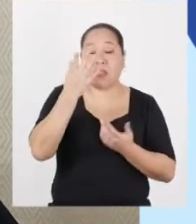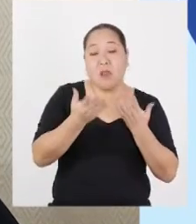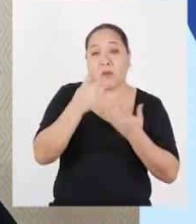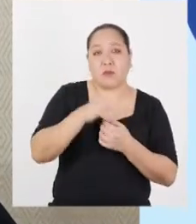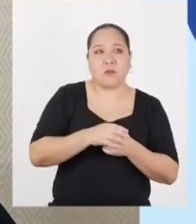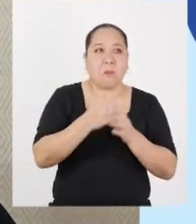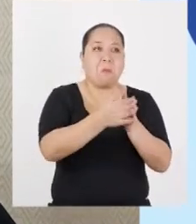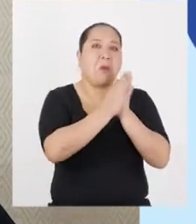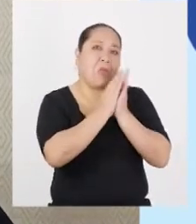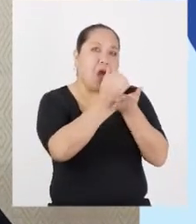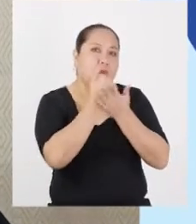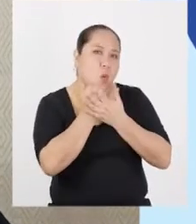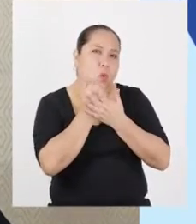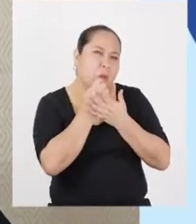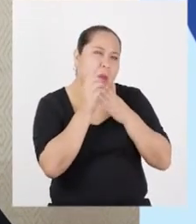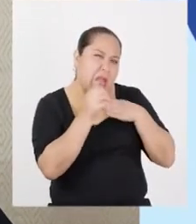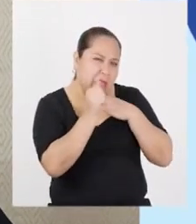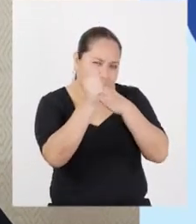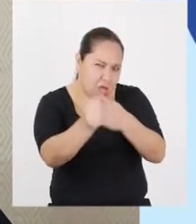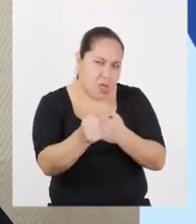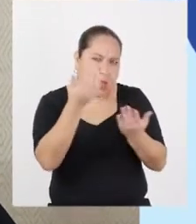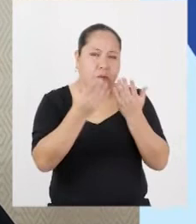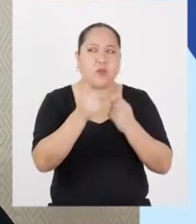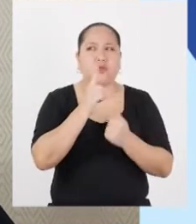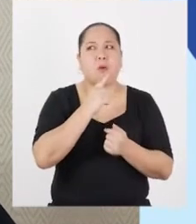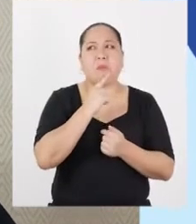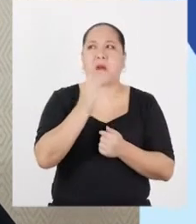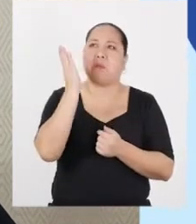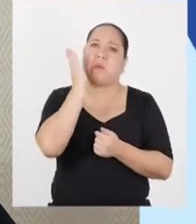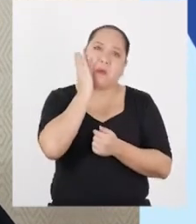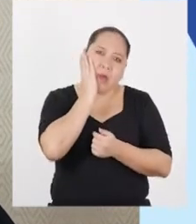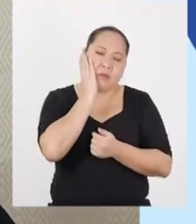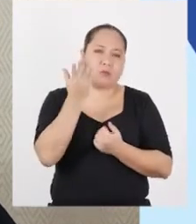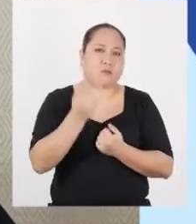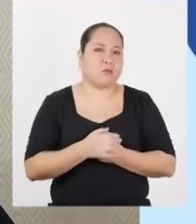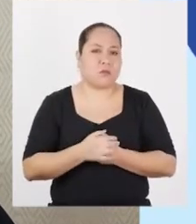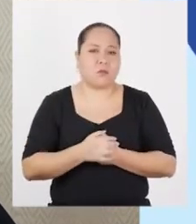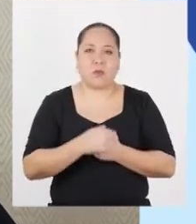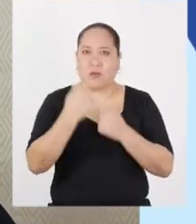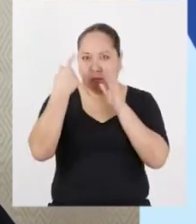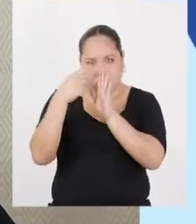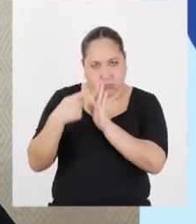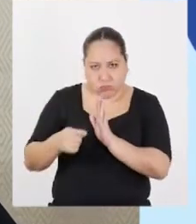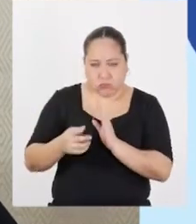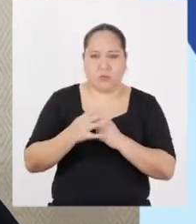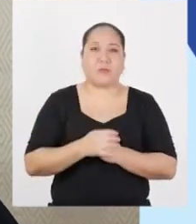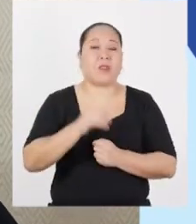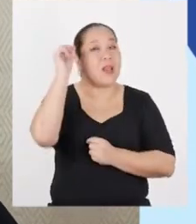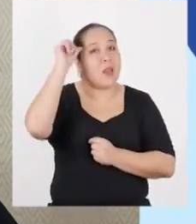necesario, pide ayuda a alguien para que te oriente. Puede ser tu papá, mamá, etc.